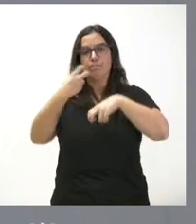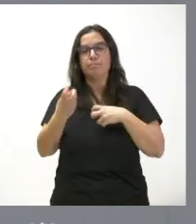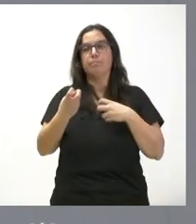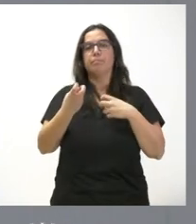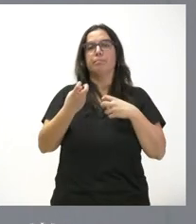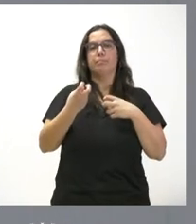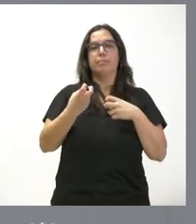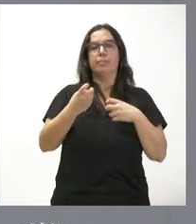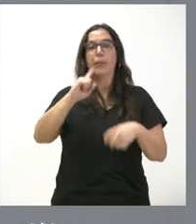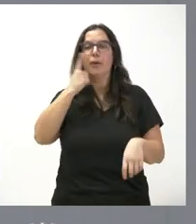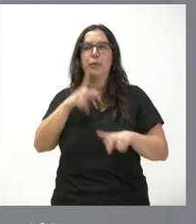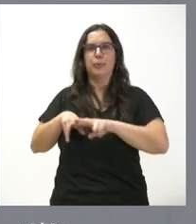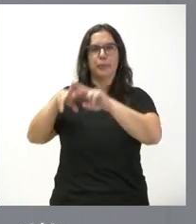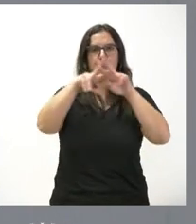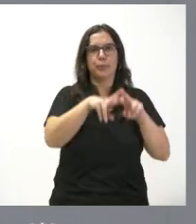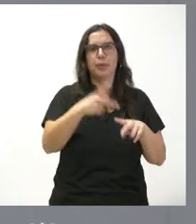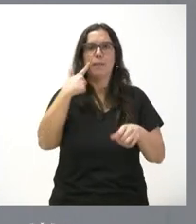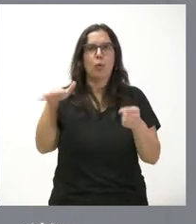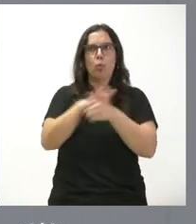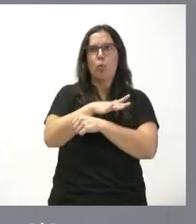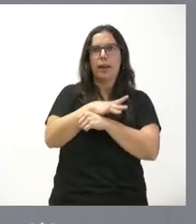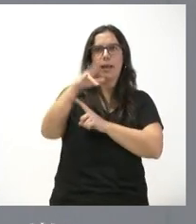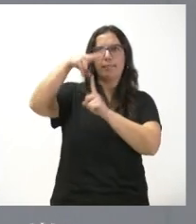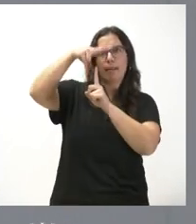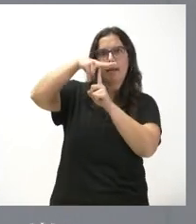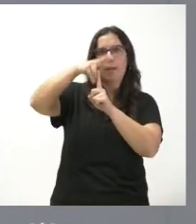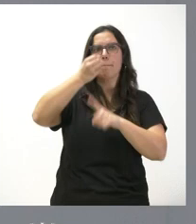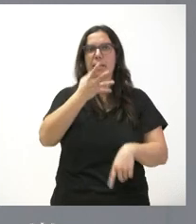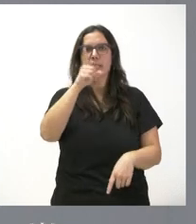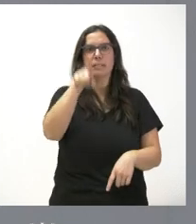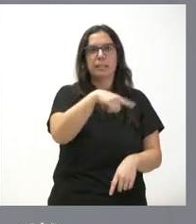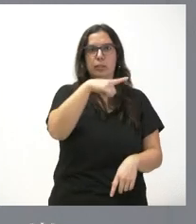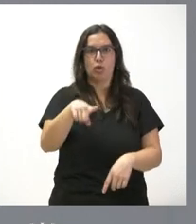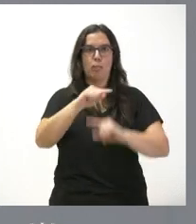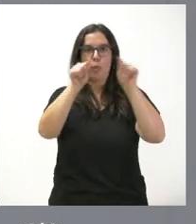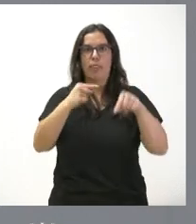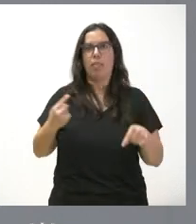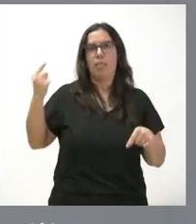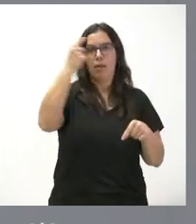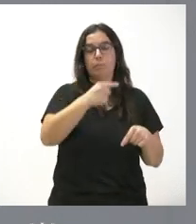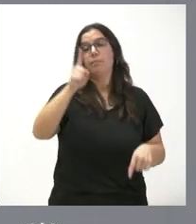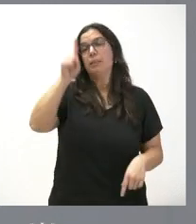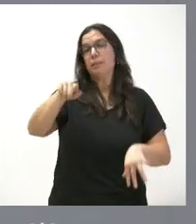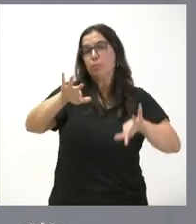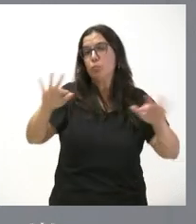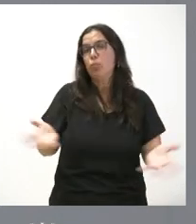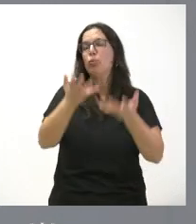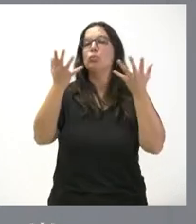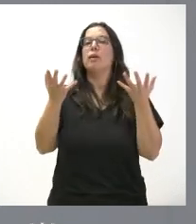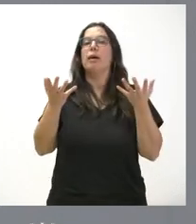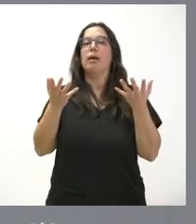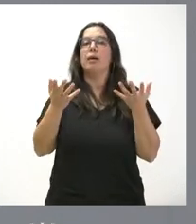son la realización de un diagnóstico de la situación de la cobertura de los servicios en cada provincia y el impulso de las